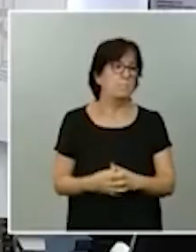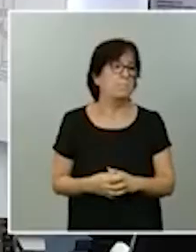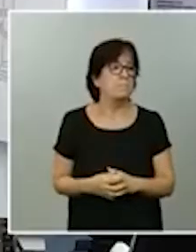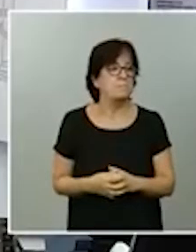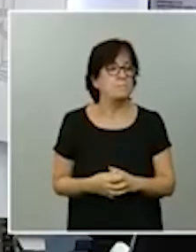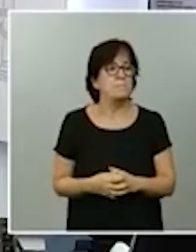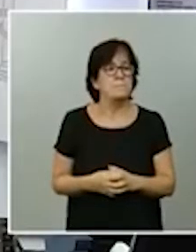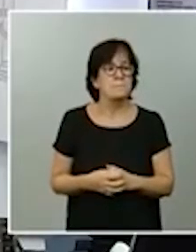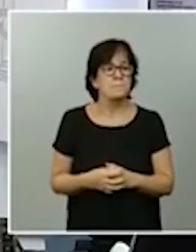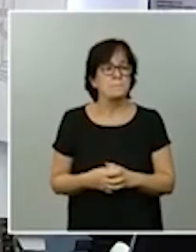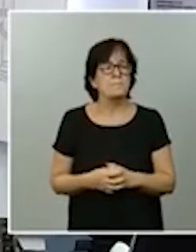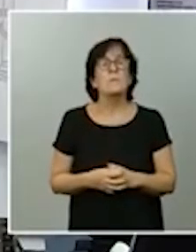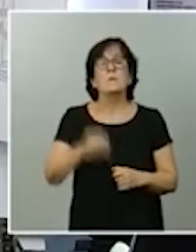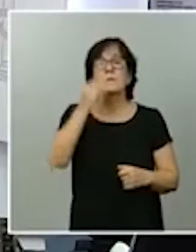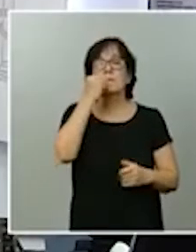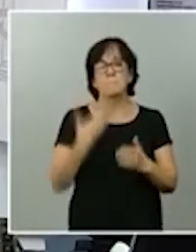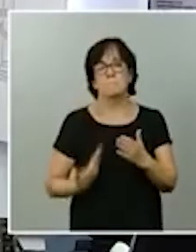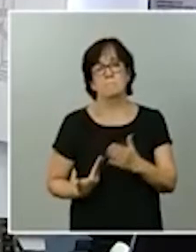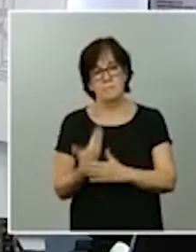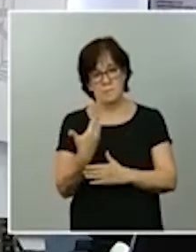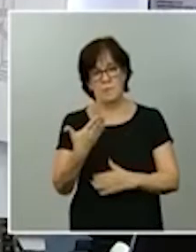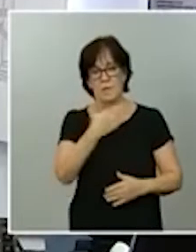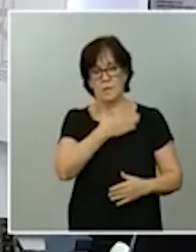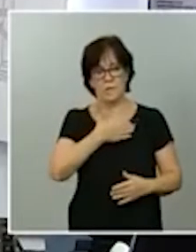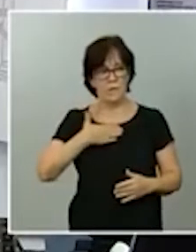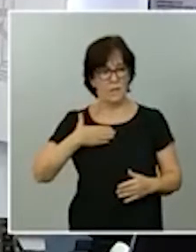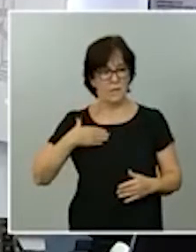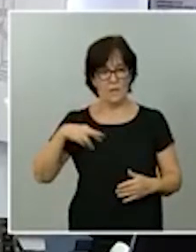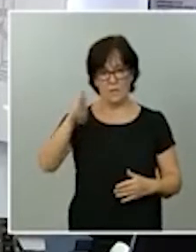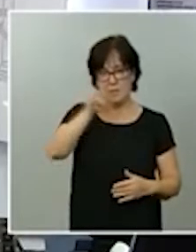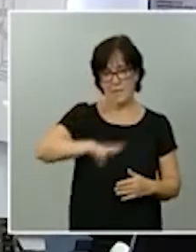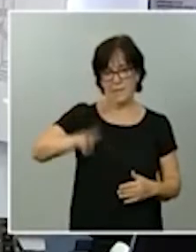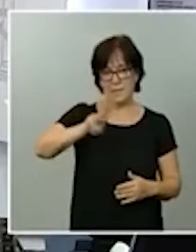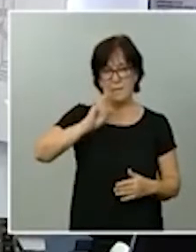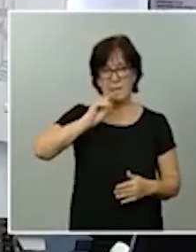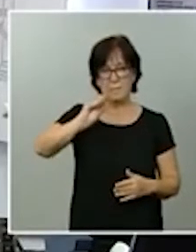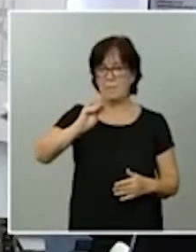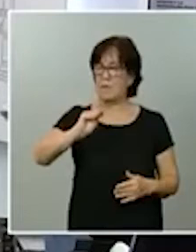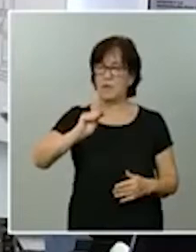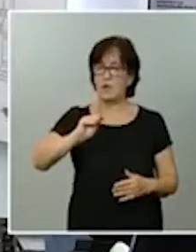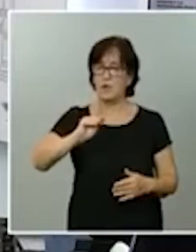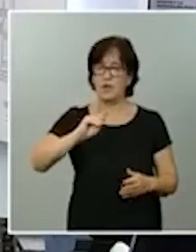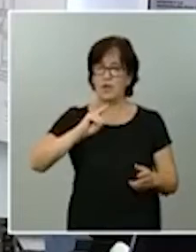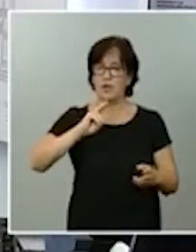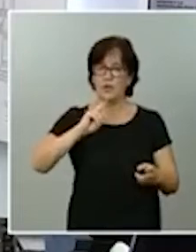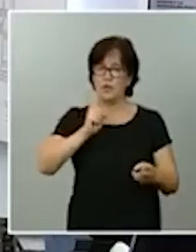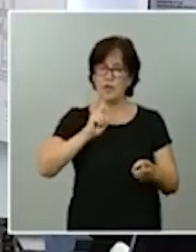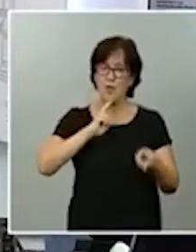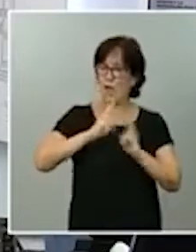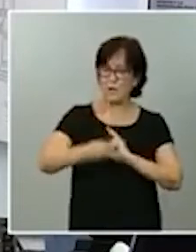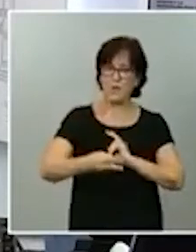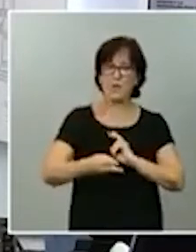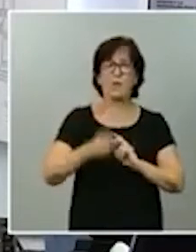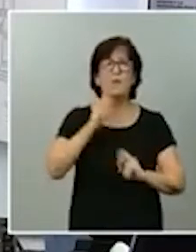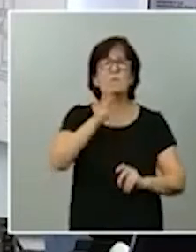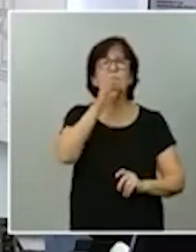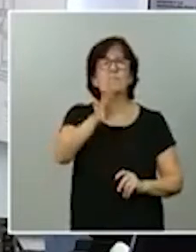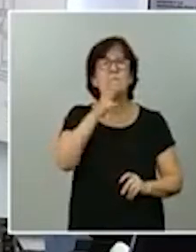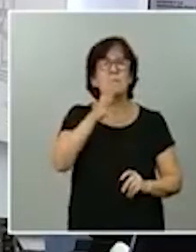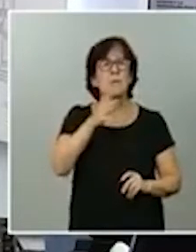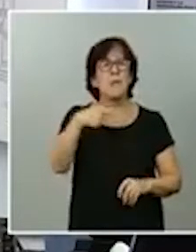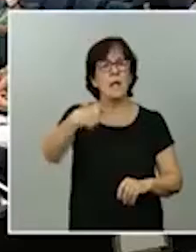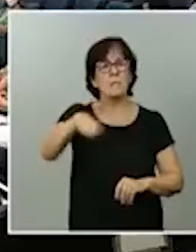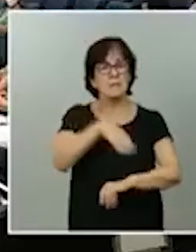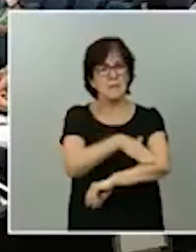Sí, buenos días. Le quería primero reiterar una pregunta que creo que no ha contestado y es qué razones ve el presidente del Gobierno